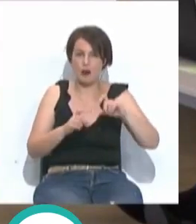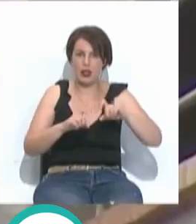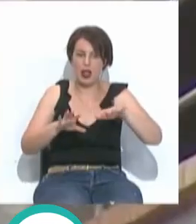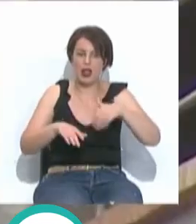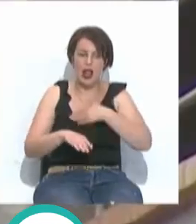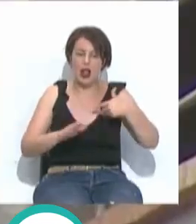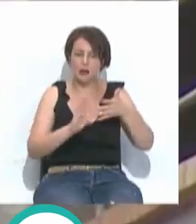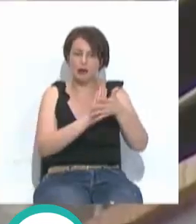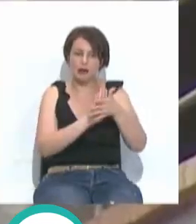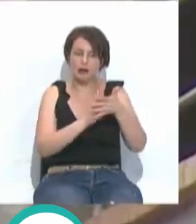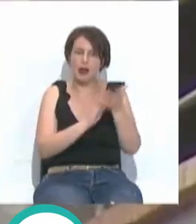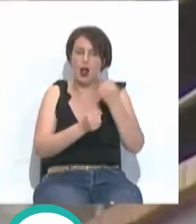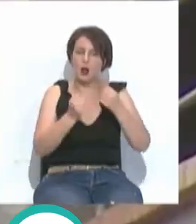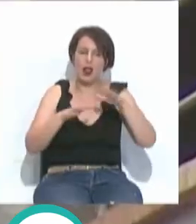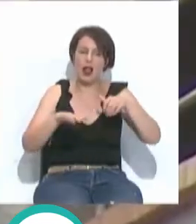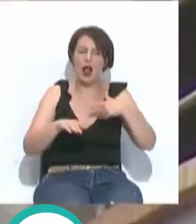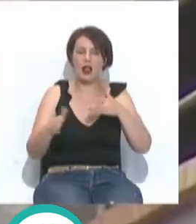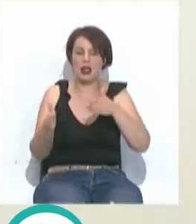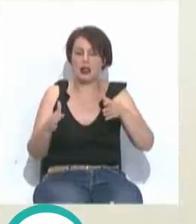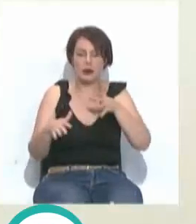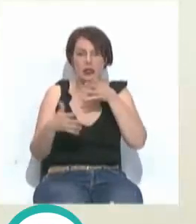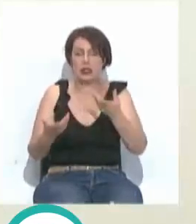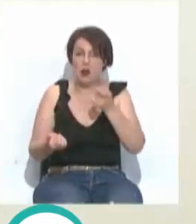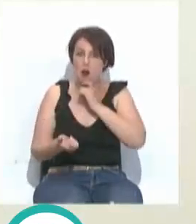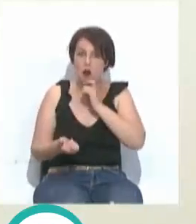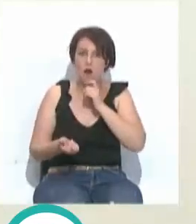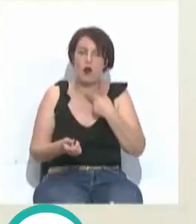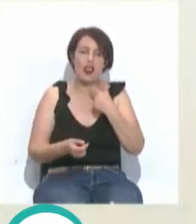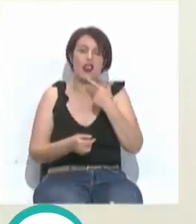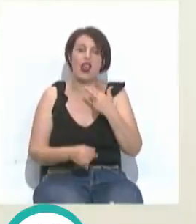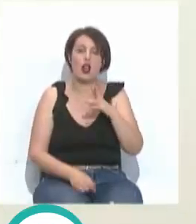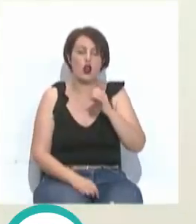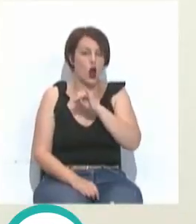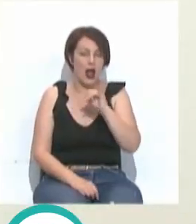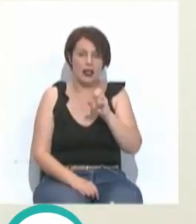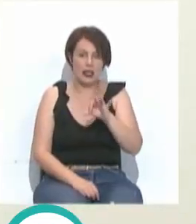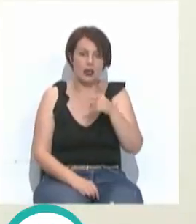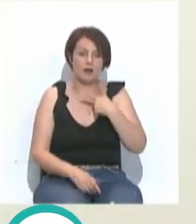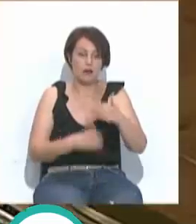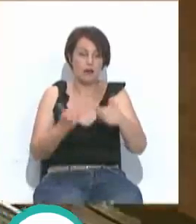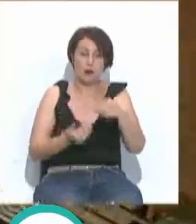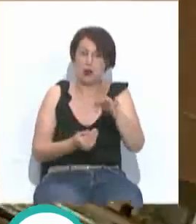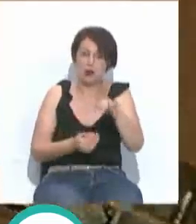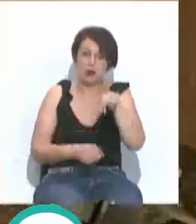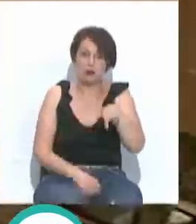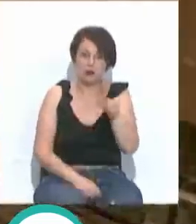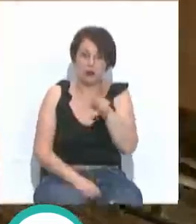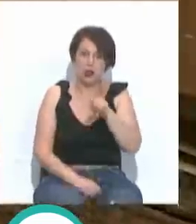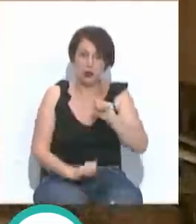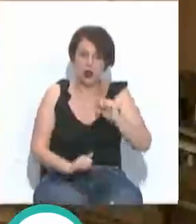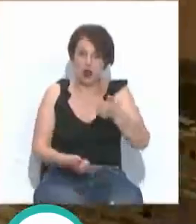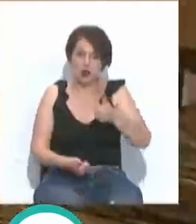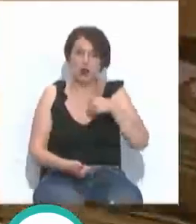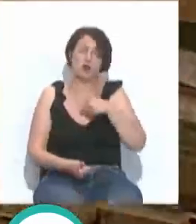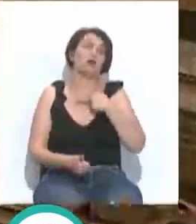explicar el momento que atraviesa la economía gaditana. Según Sánchez Rojas, la evolución positiva que se estaba registrando en estos primeros meses